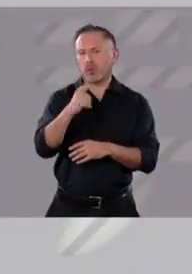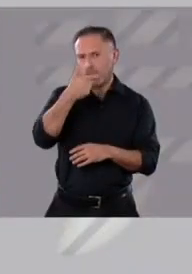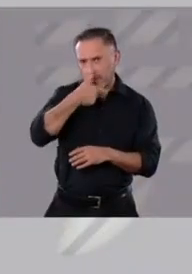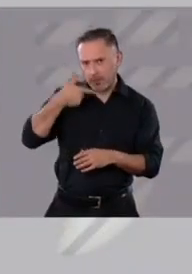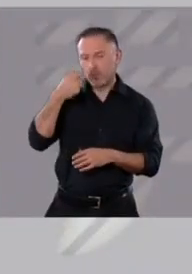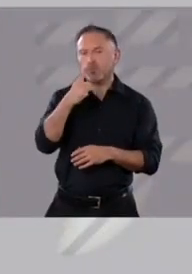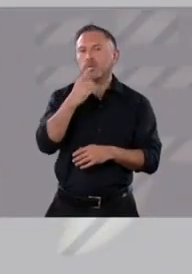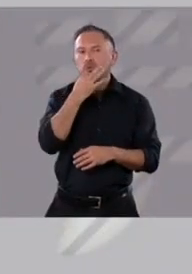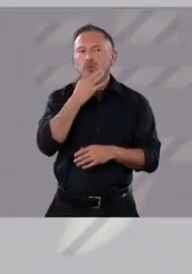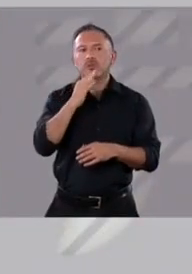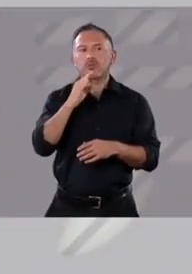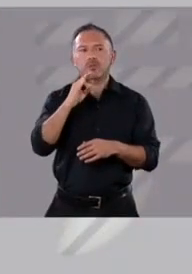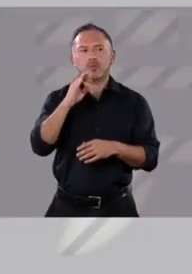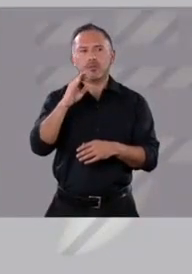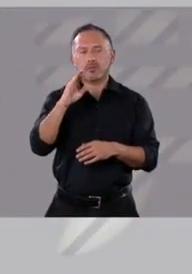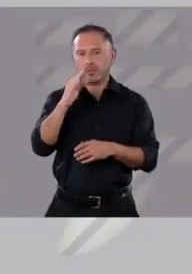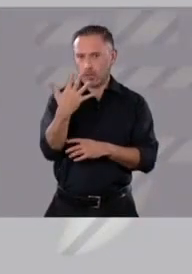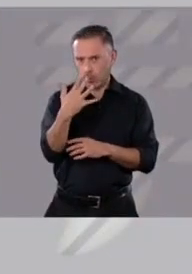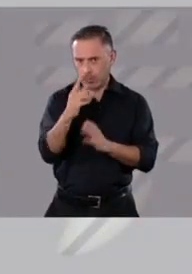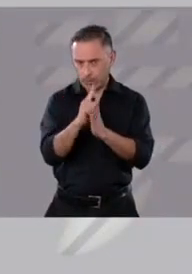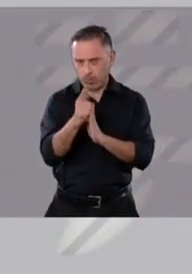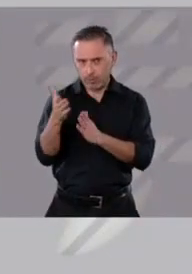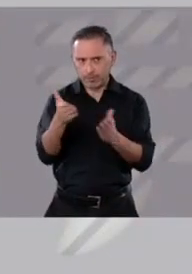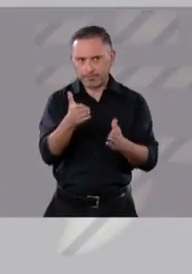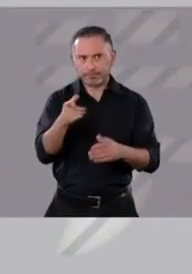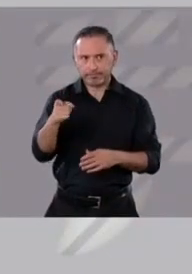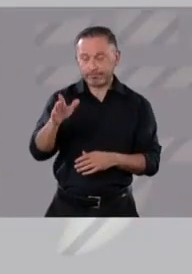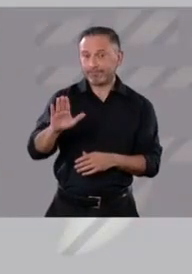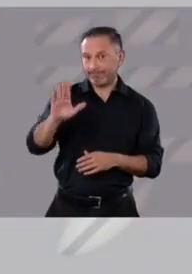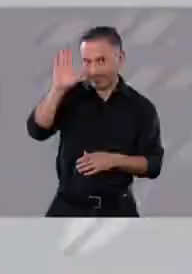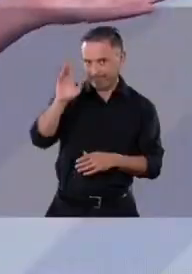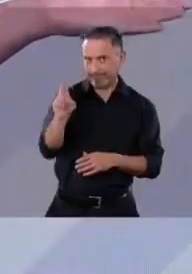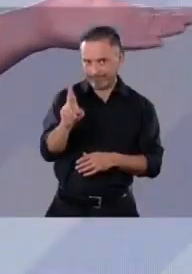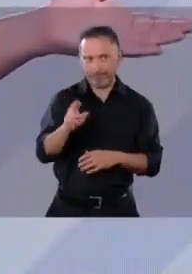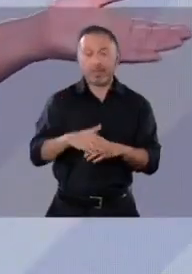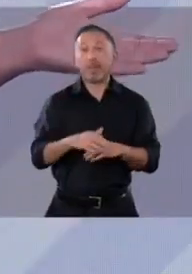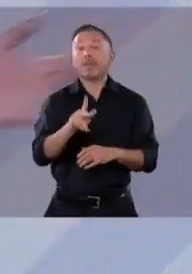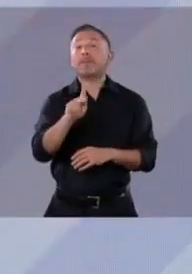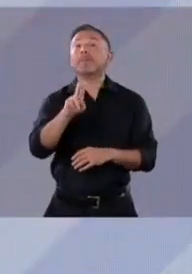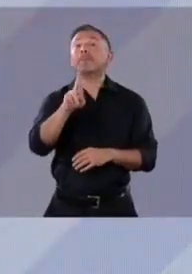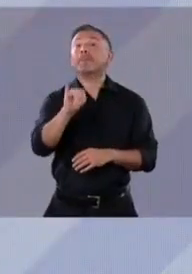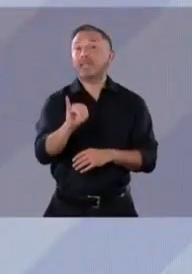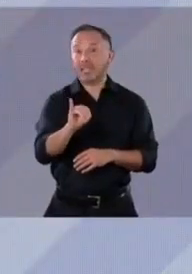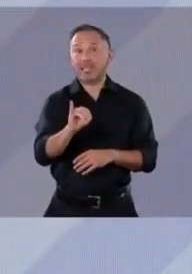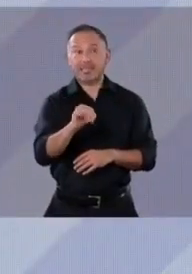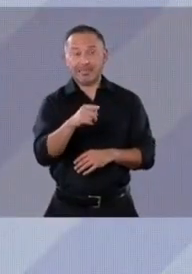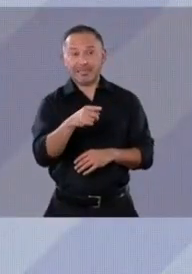Pidió la palabra Xochitl Galvez. Los exordenadores del PRI se los llevan de majadores.